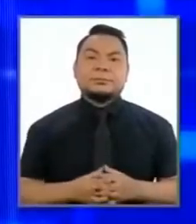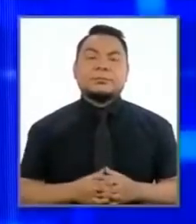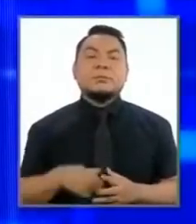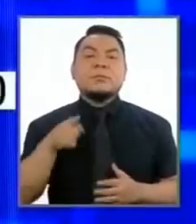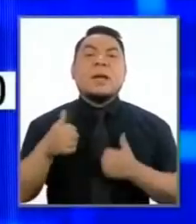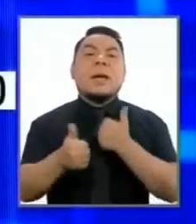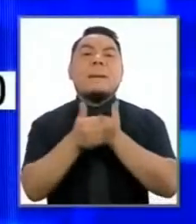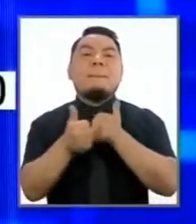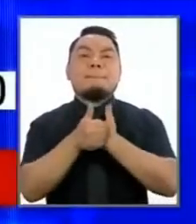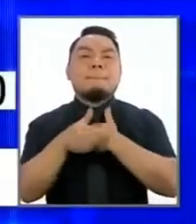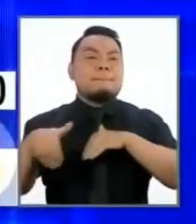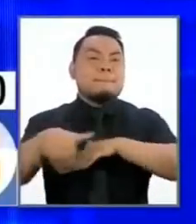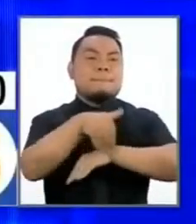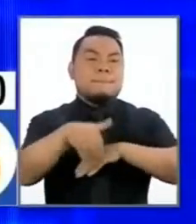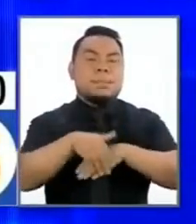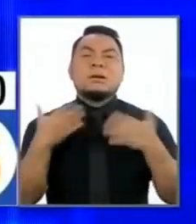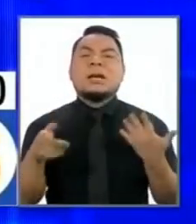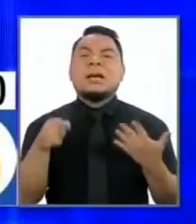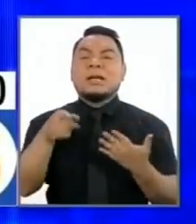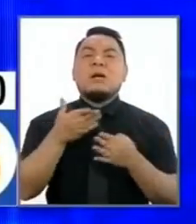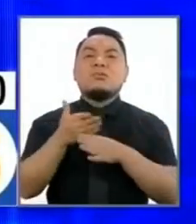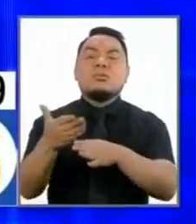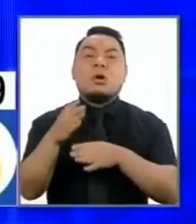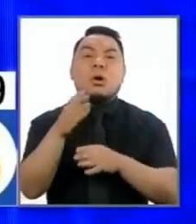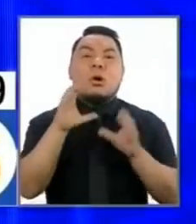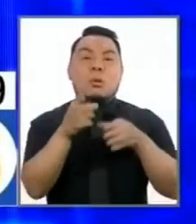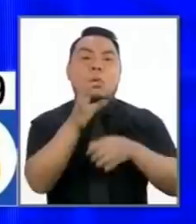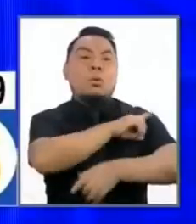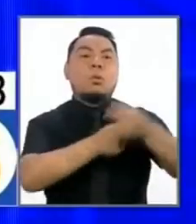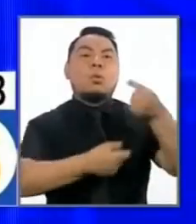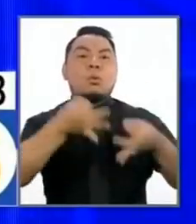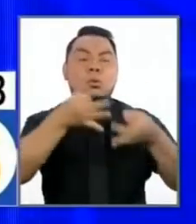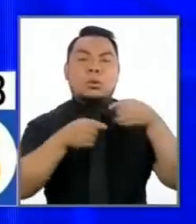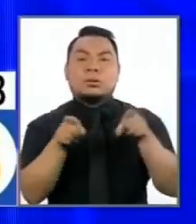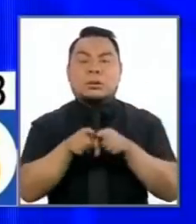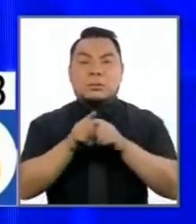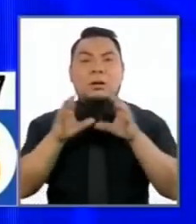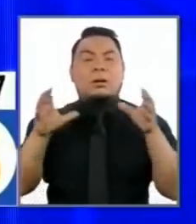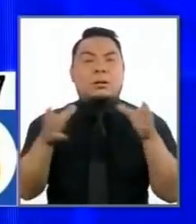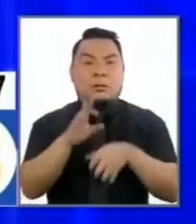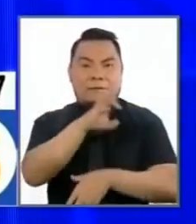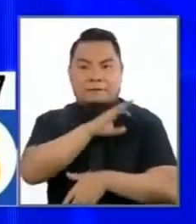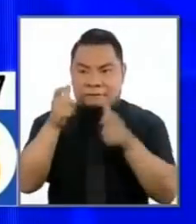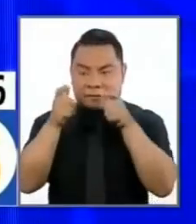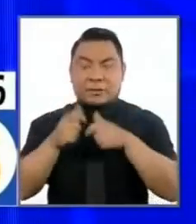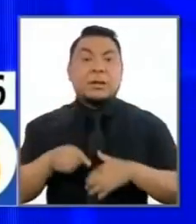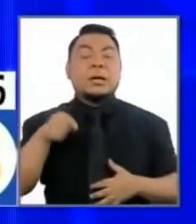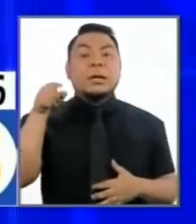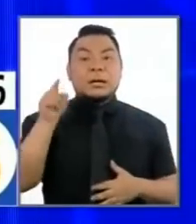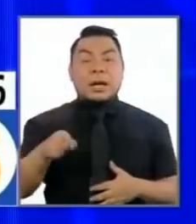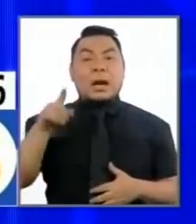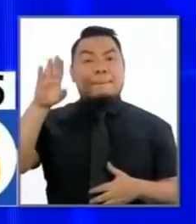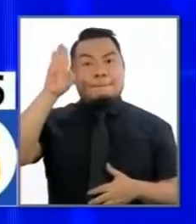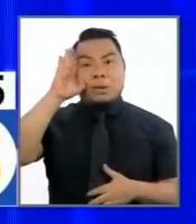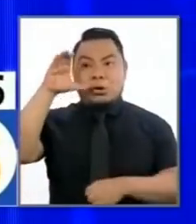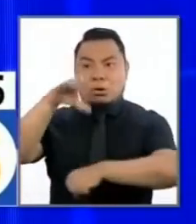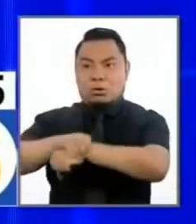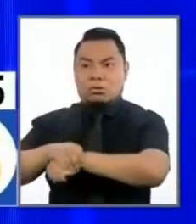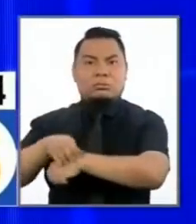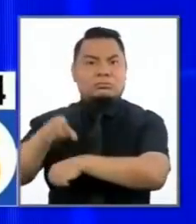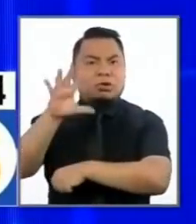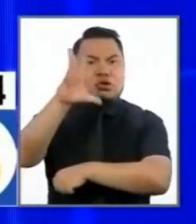La inseguridad tiene un matiz compartido con el Poder Judicial y el Ministerio Público. Mientras los policías detienen a los